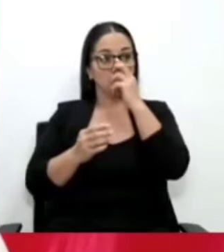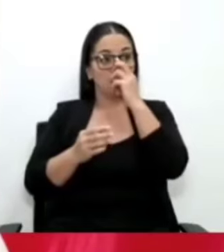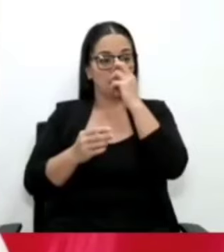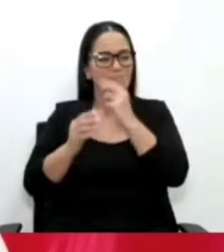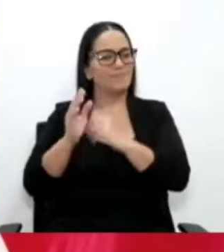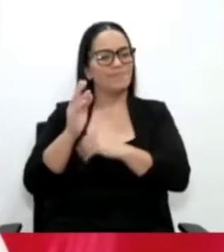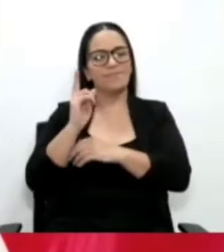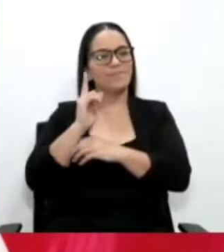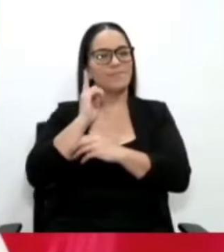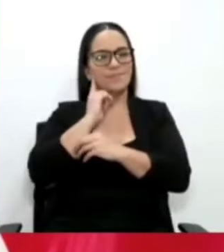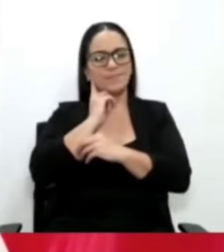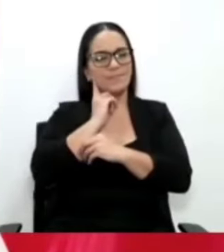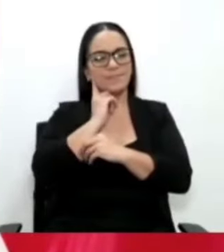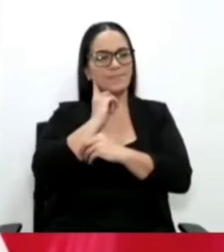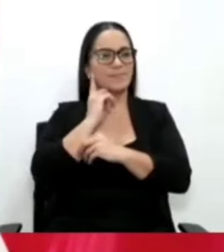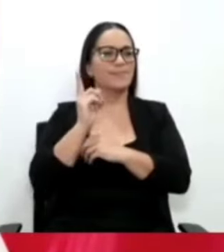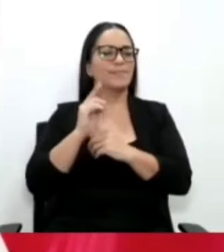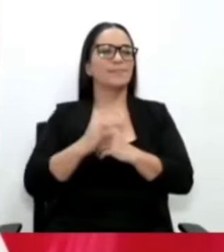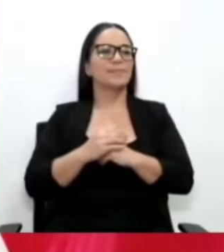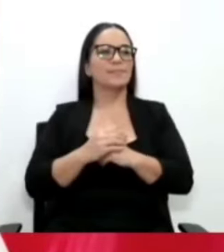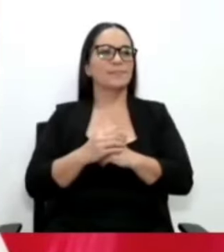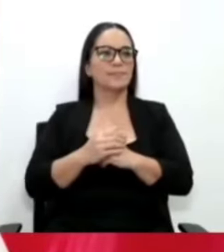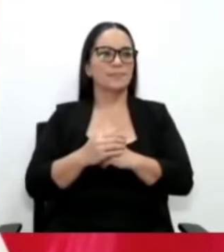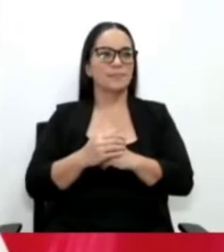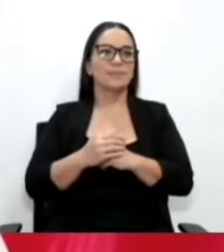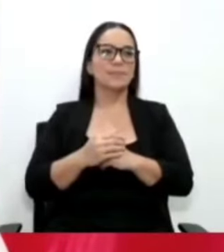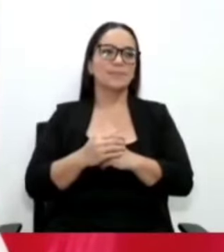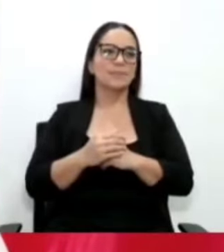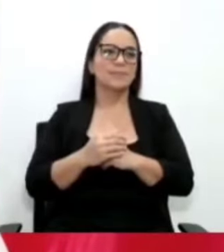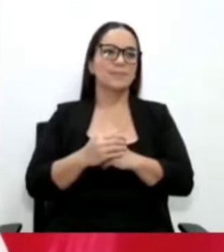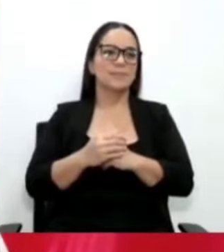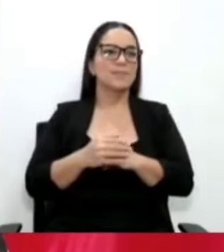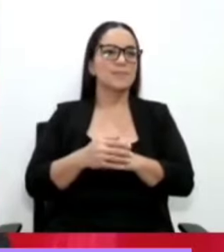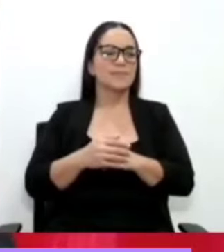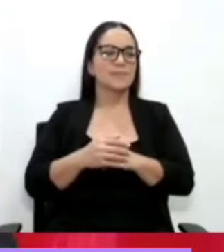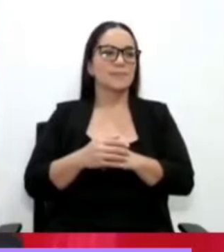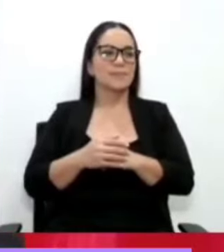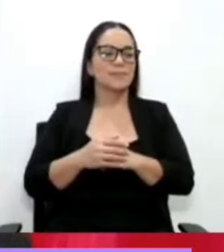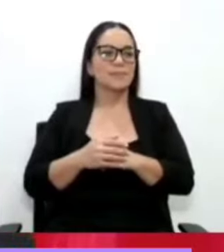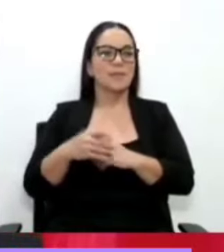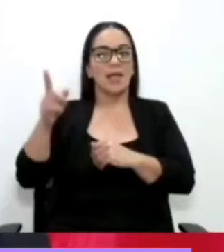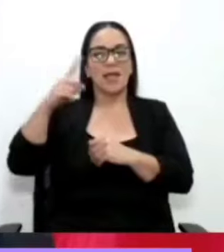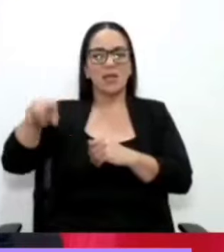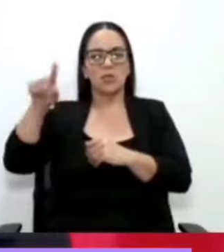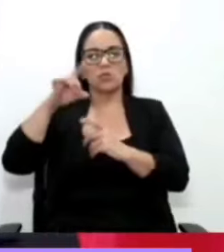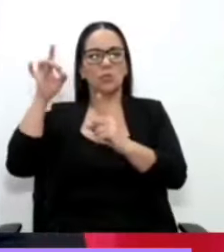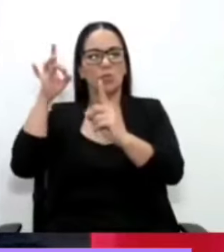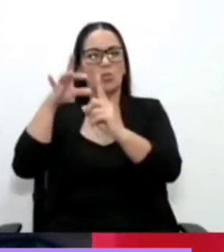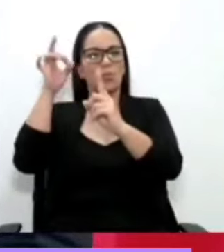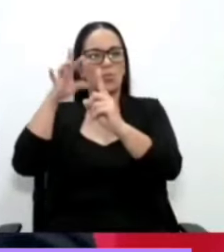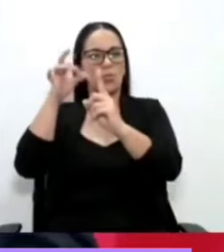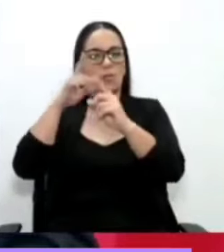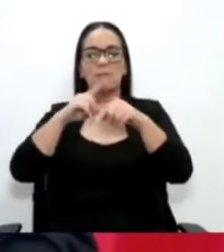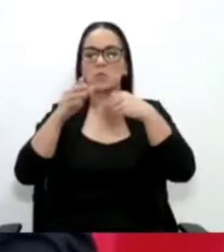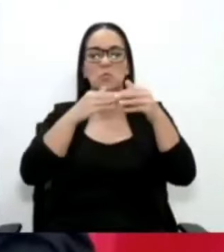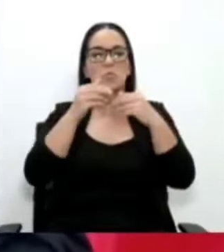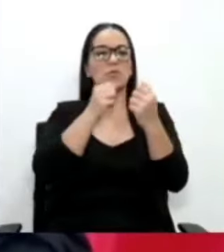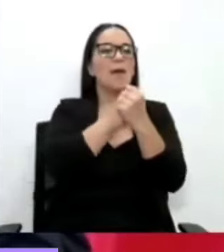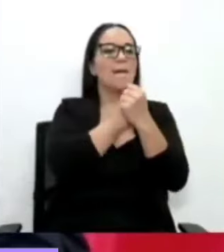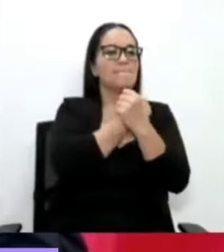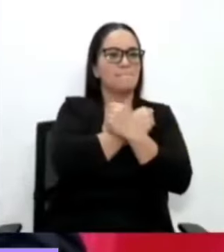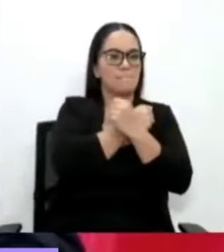más bien abona la flor y la planta del amor que le tenemos los costarricenses a esa señora.